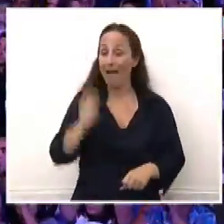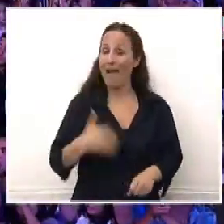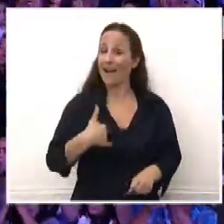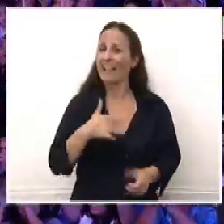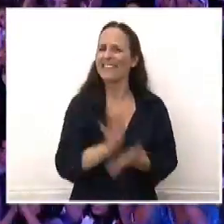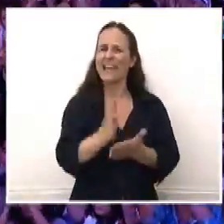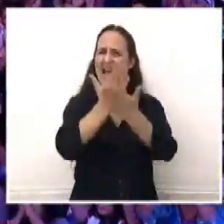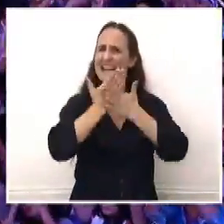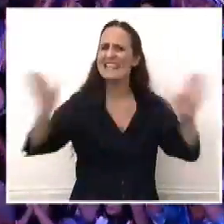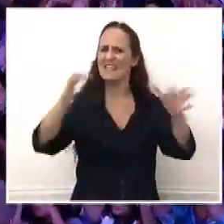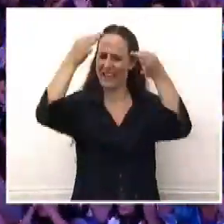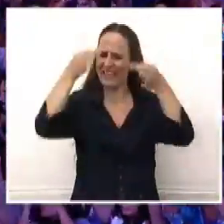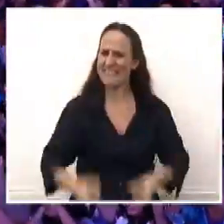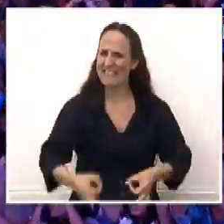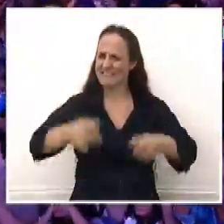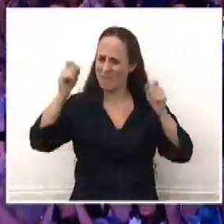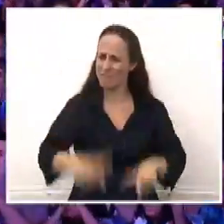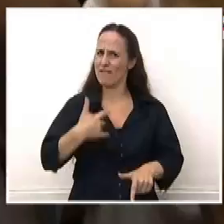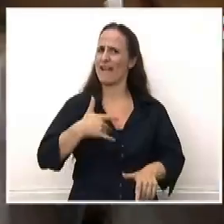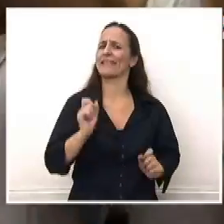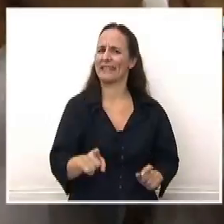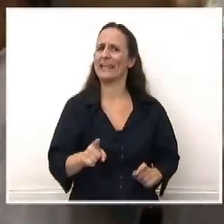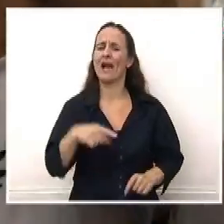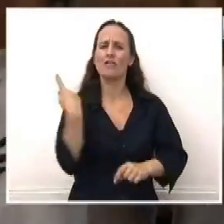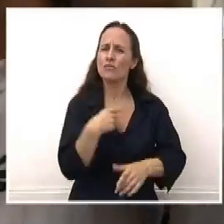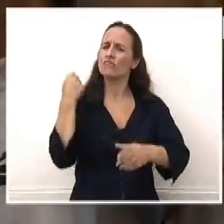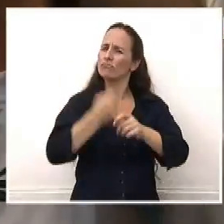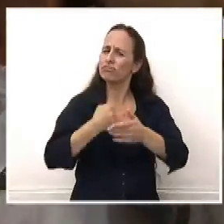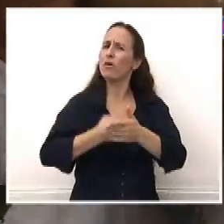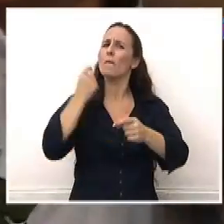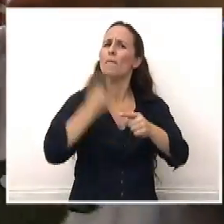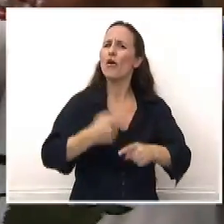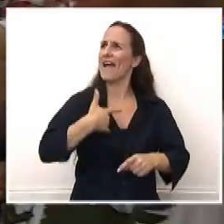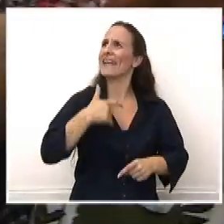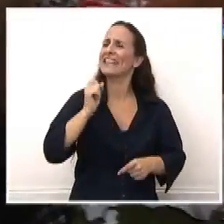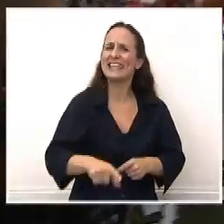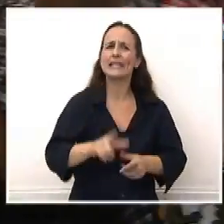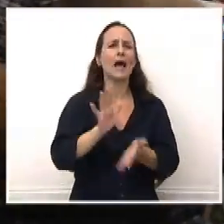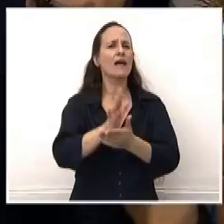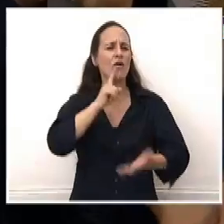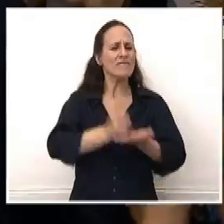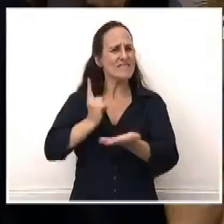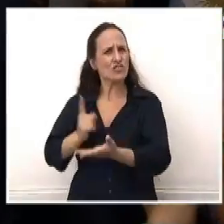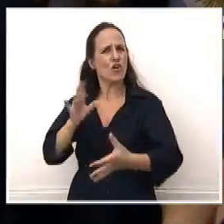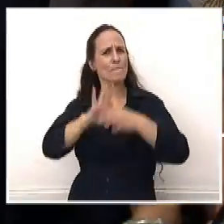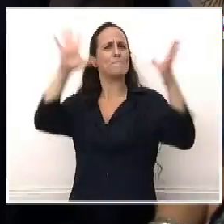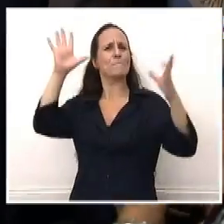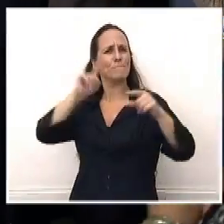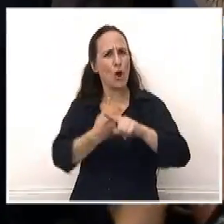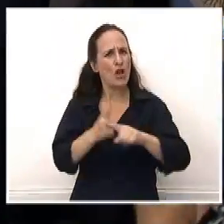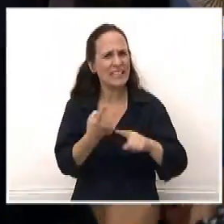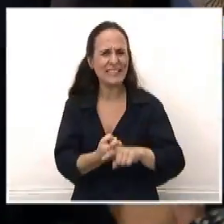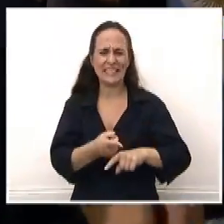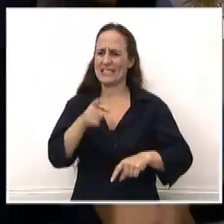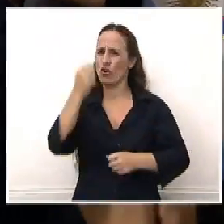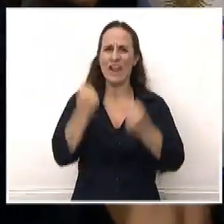y soberana. Por una Argentina con soberanía política, con autonomía económica